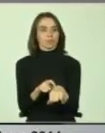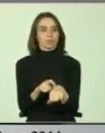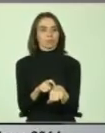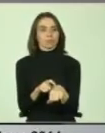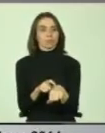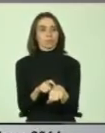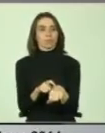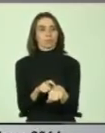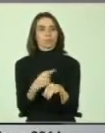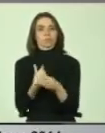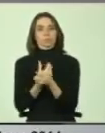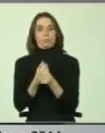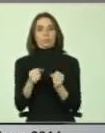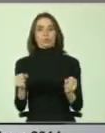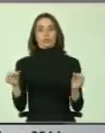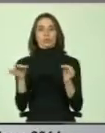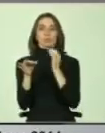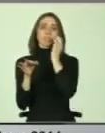no puedo explicar